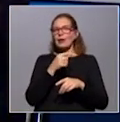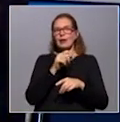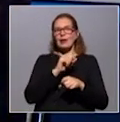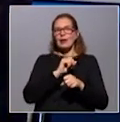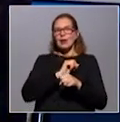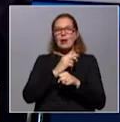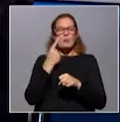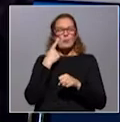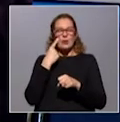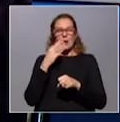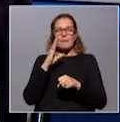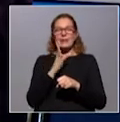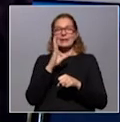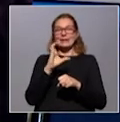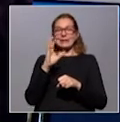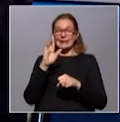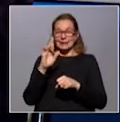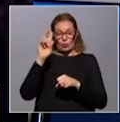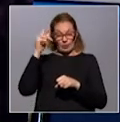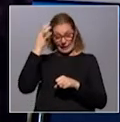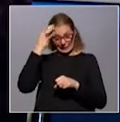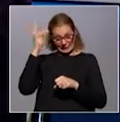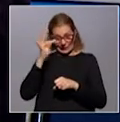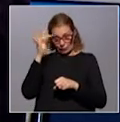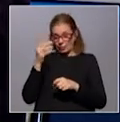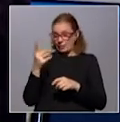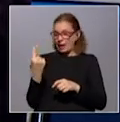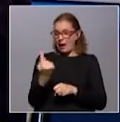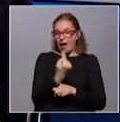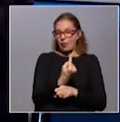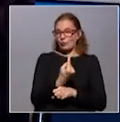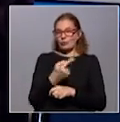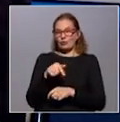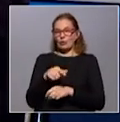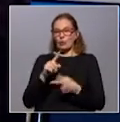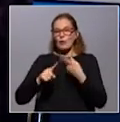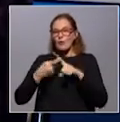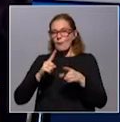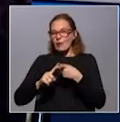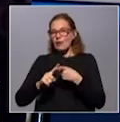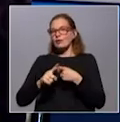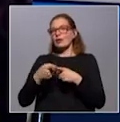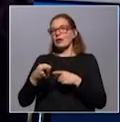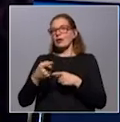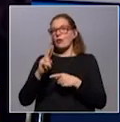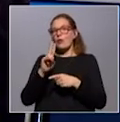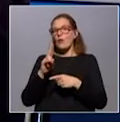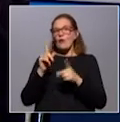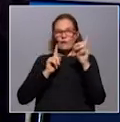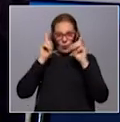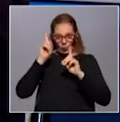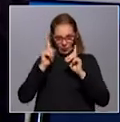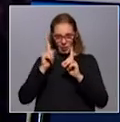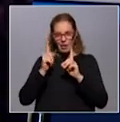pruebas PCR con una tecnología propia, digamos, mediante estos convenios que se hizo con la UDELAR, con